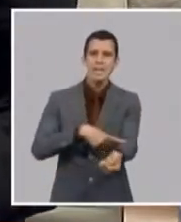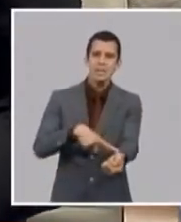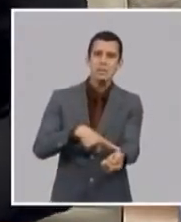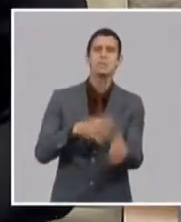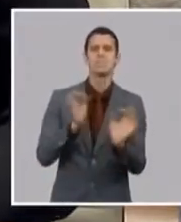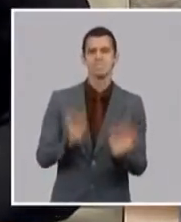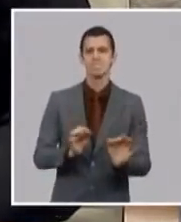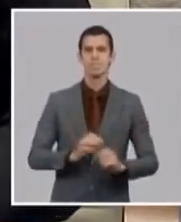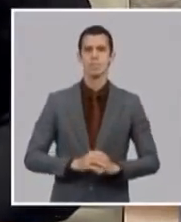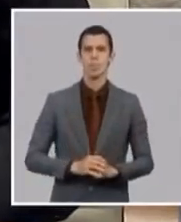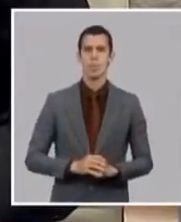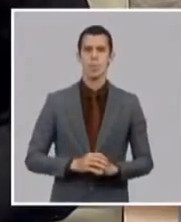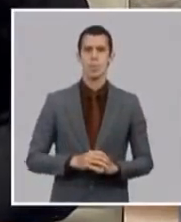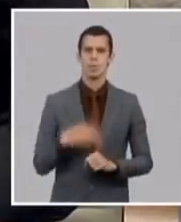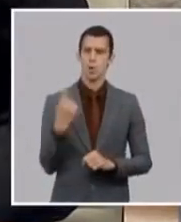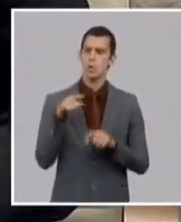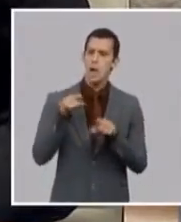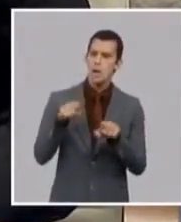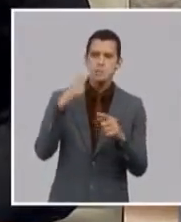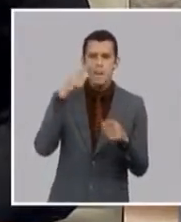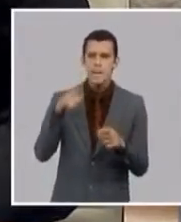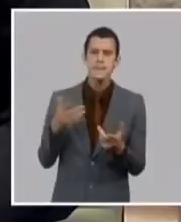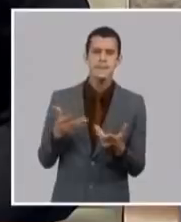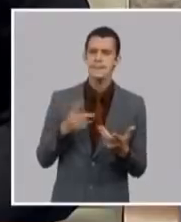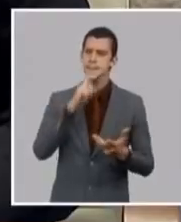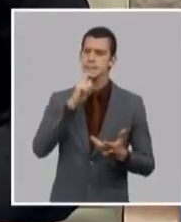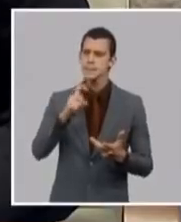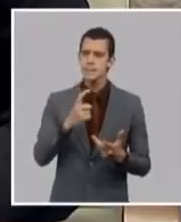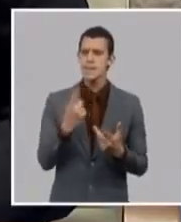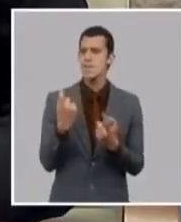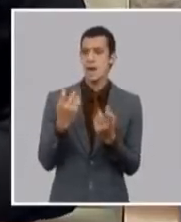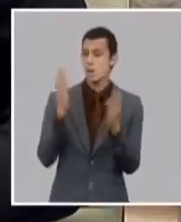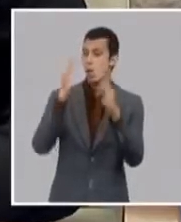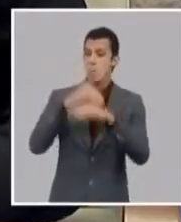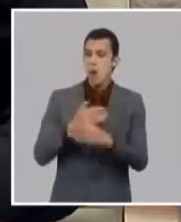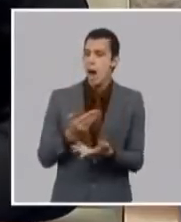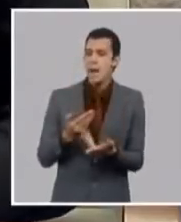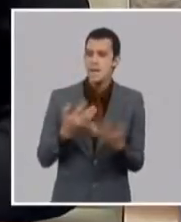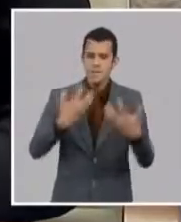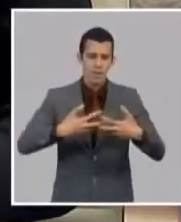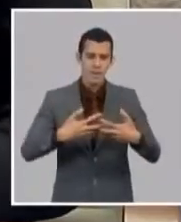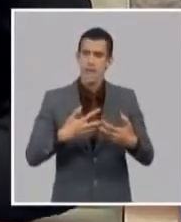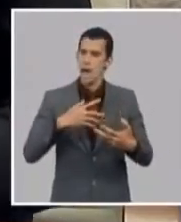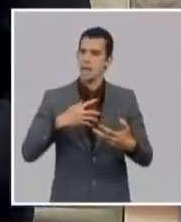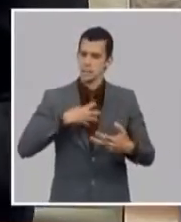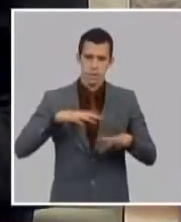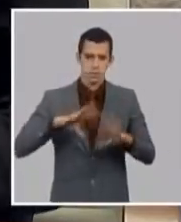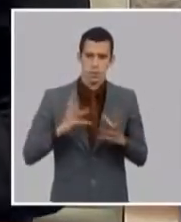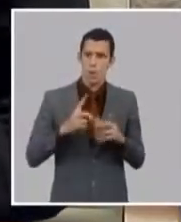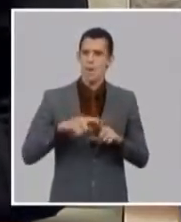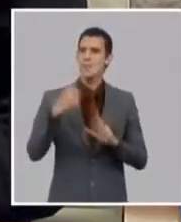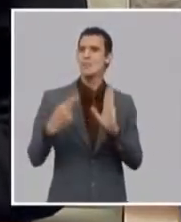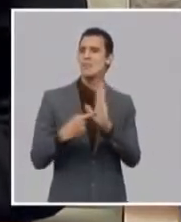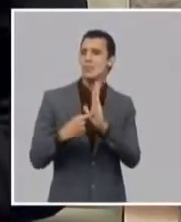en condiciones de avanzar en esta situación ahora